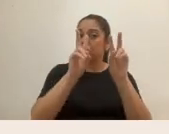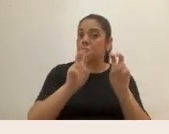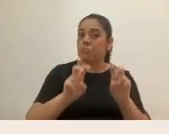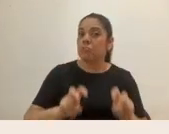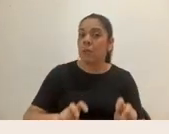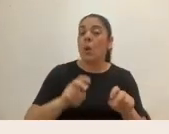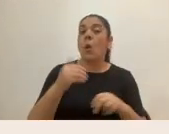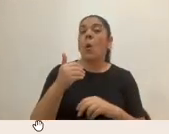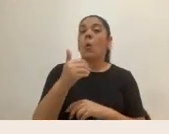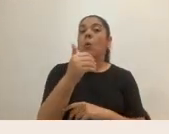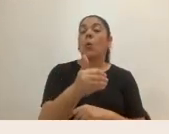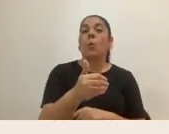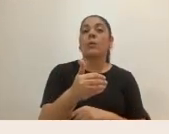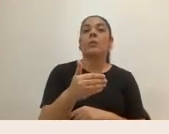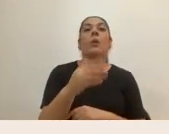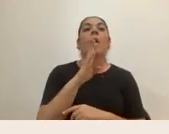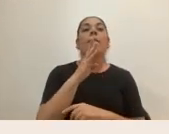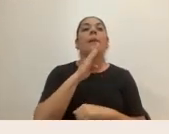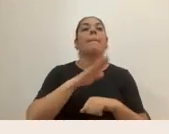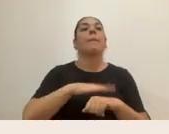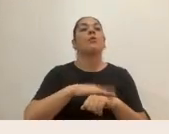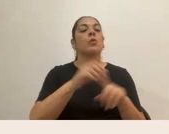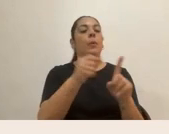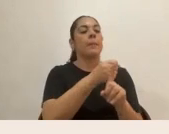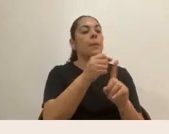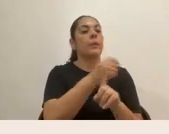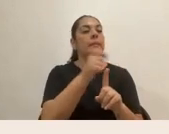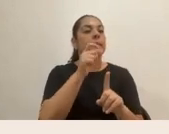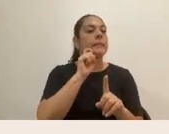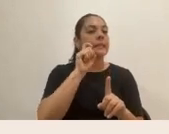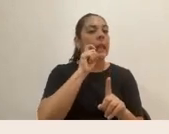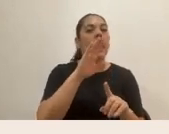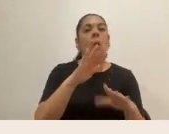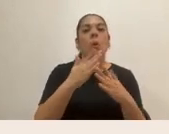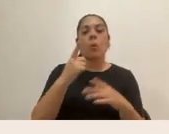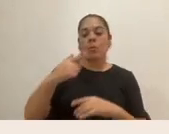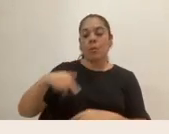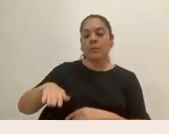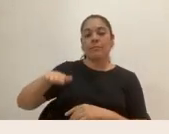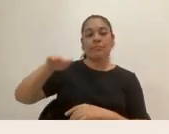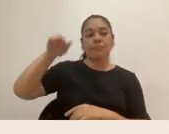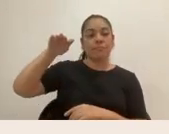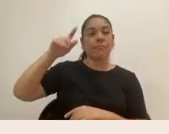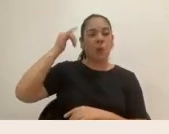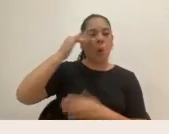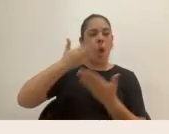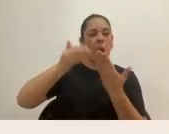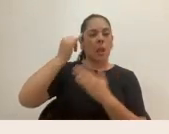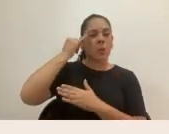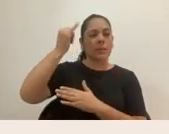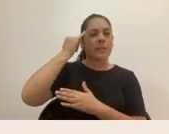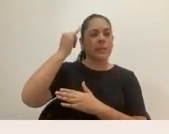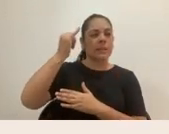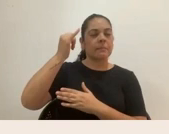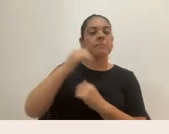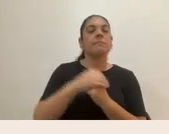hablamos de violencia de género y cómo hemos crecido con ciertas ideas refieren,